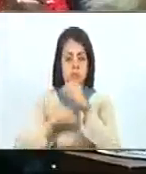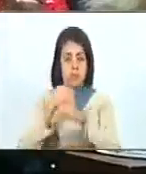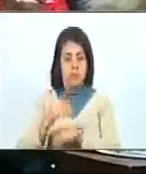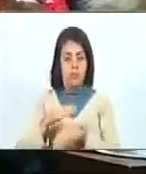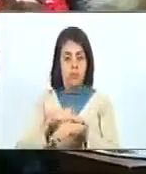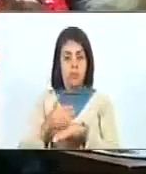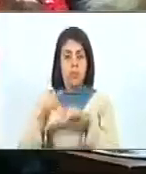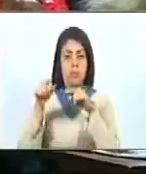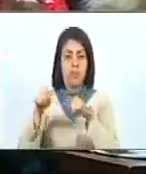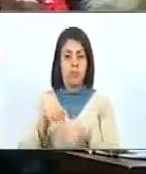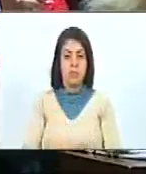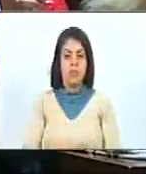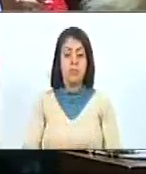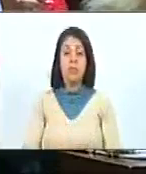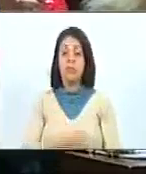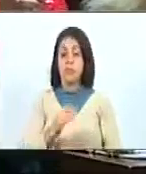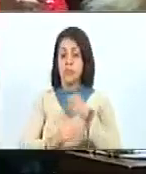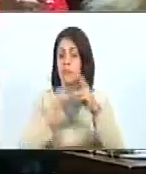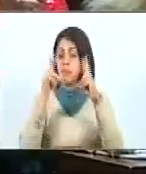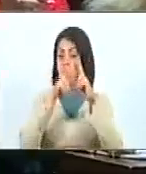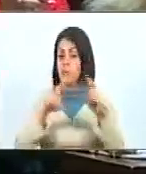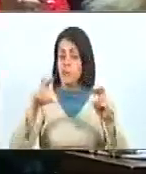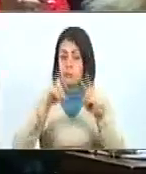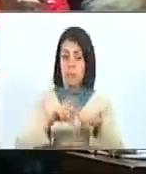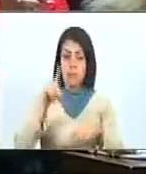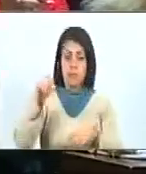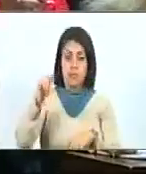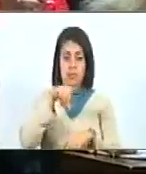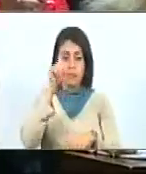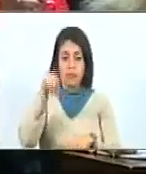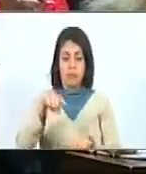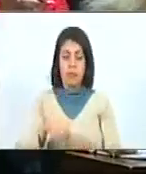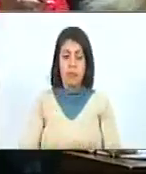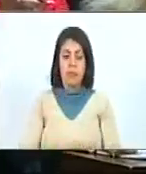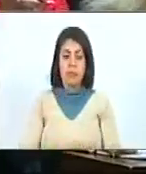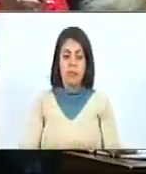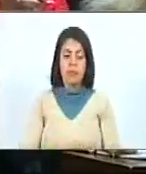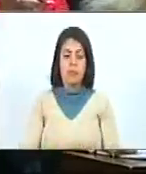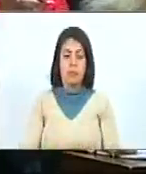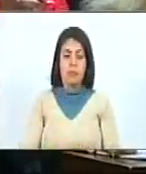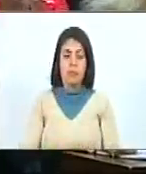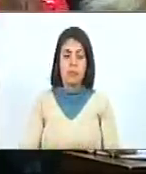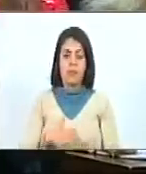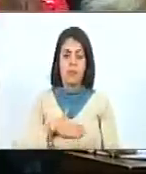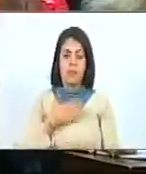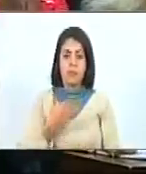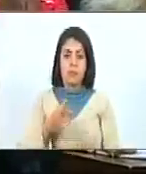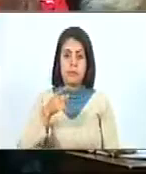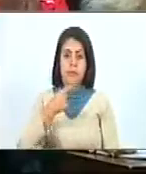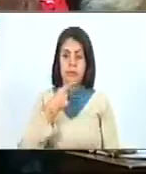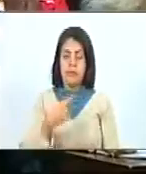solo se realice una investigación, sino que también podamos también